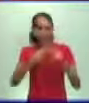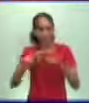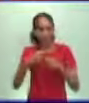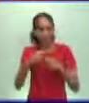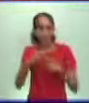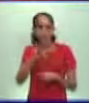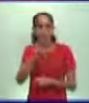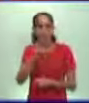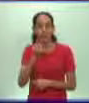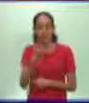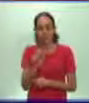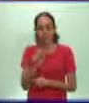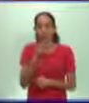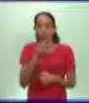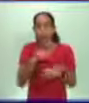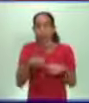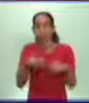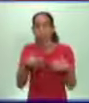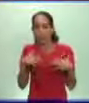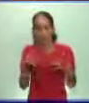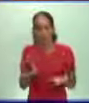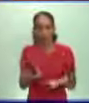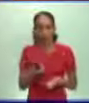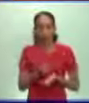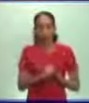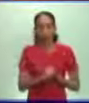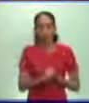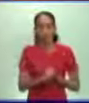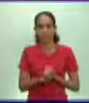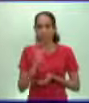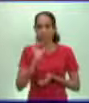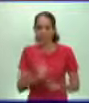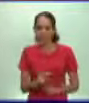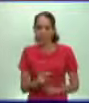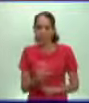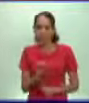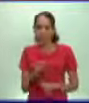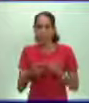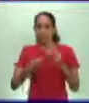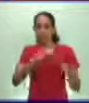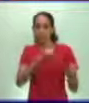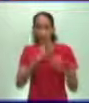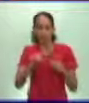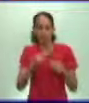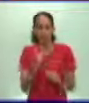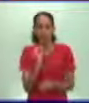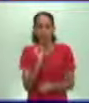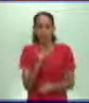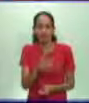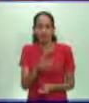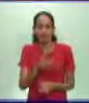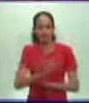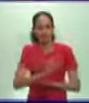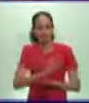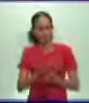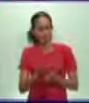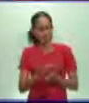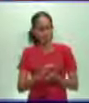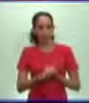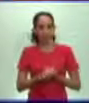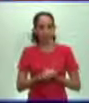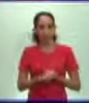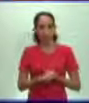permitiera a estos países de Europa occidental pues precisamente establecer ese comercio de manera directa. Recuerden que con la toma de